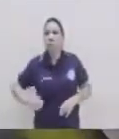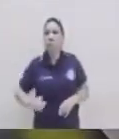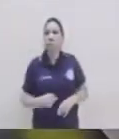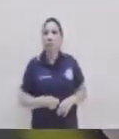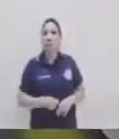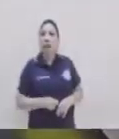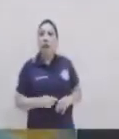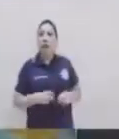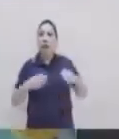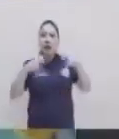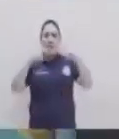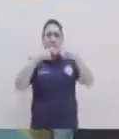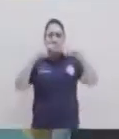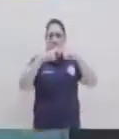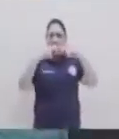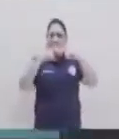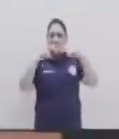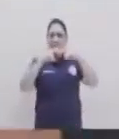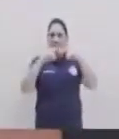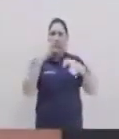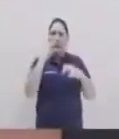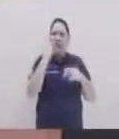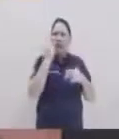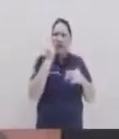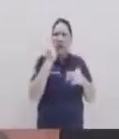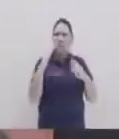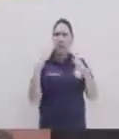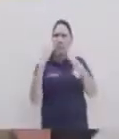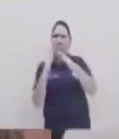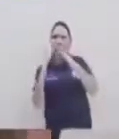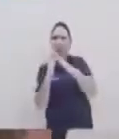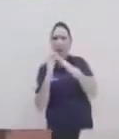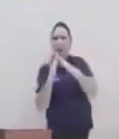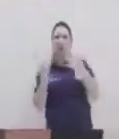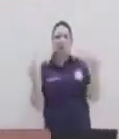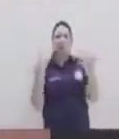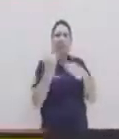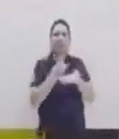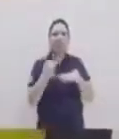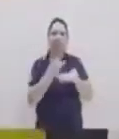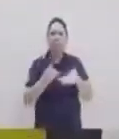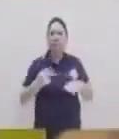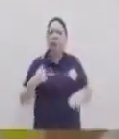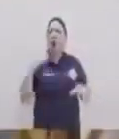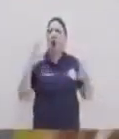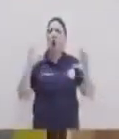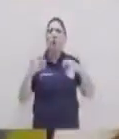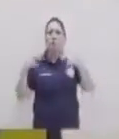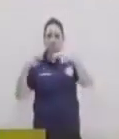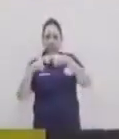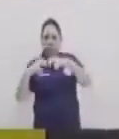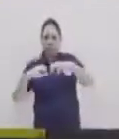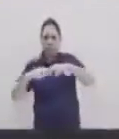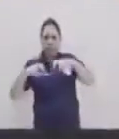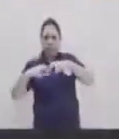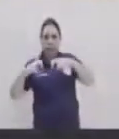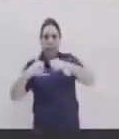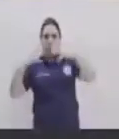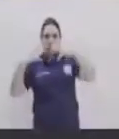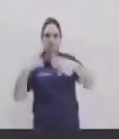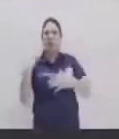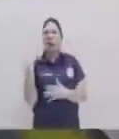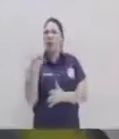imaginarás que es una batería de limones caseras? Pues, por el nombre se me ocurre que tal vez vamos a obtener algún tipo de energía por los limones.